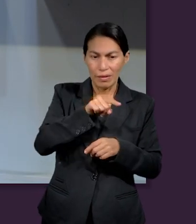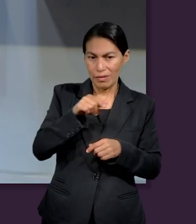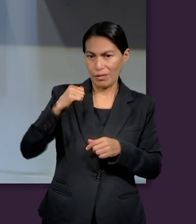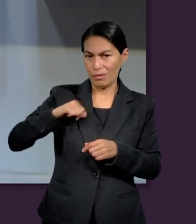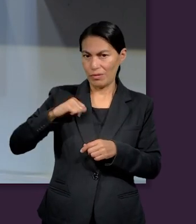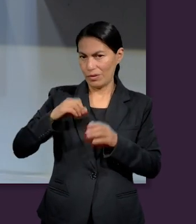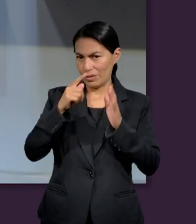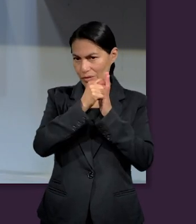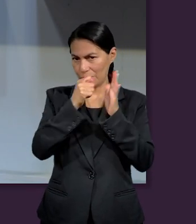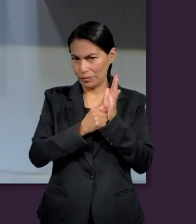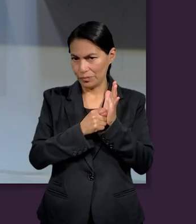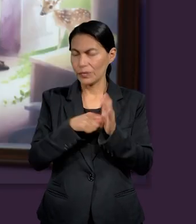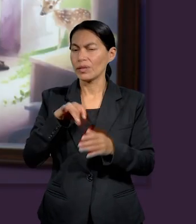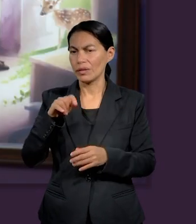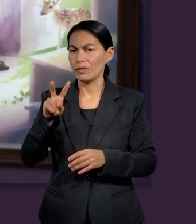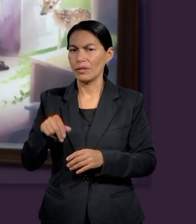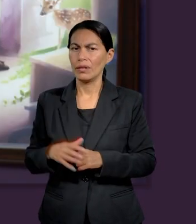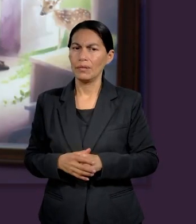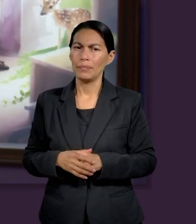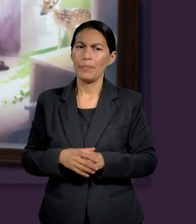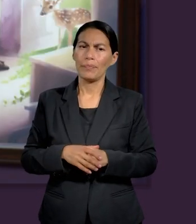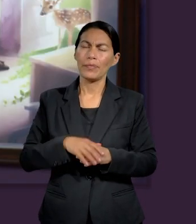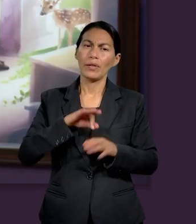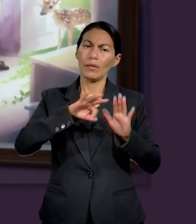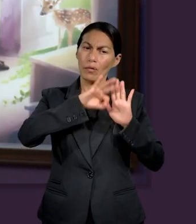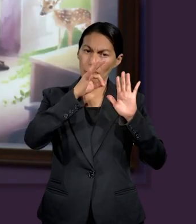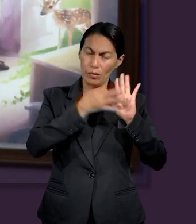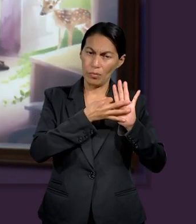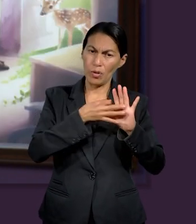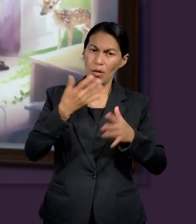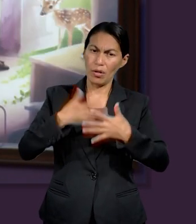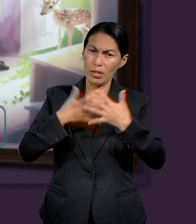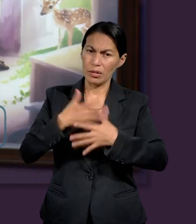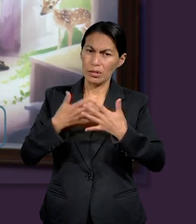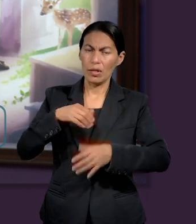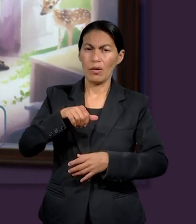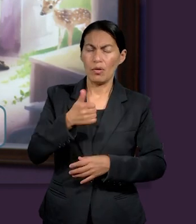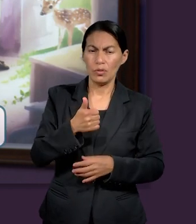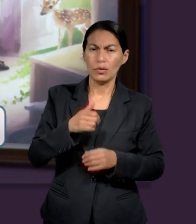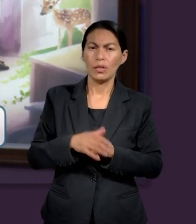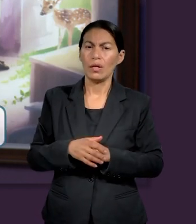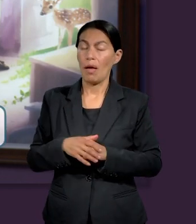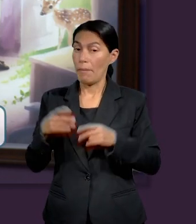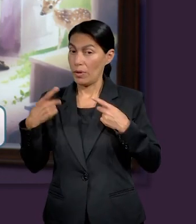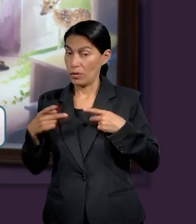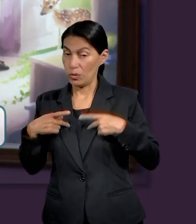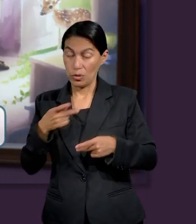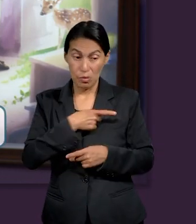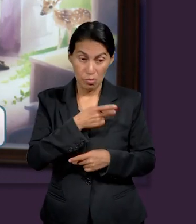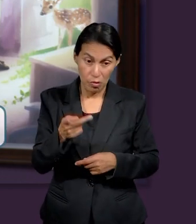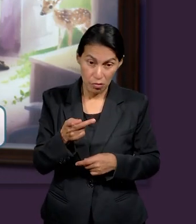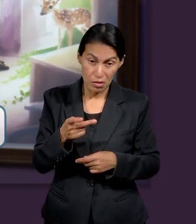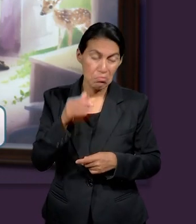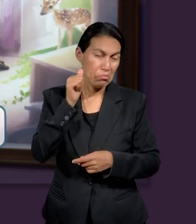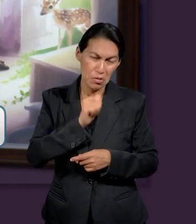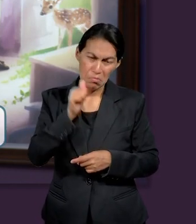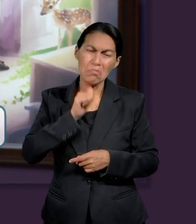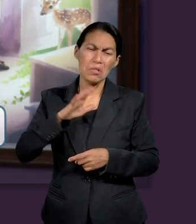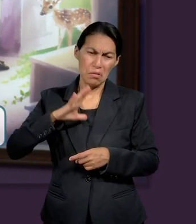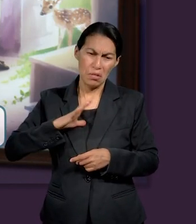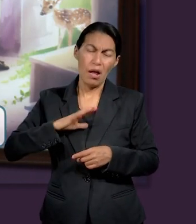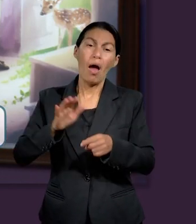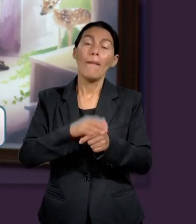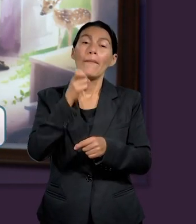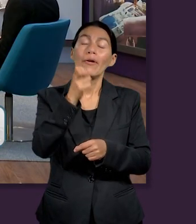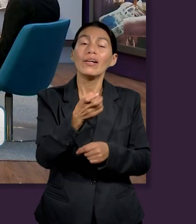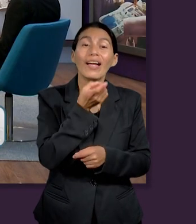través del Antiguo Testamento. Así es. Deuteronomio 15, 11 dice, Porque no faltarán pobres en la tierra. Por eso te mando que